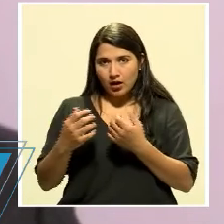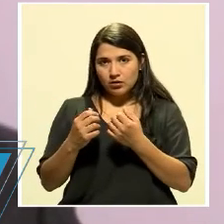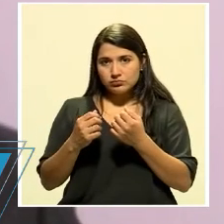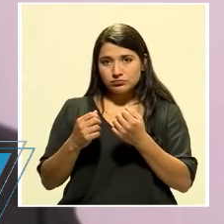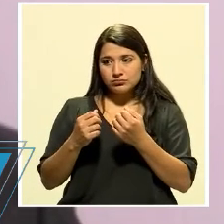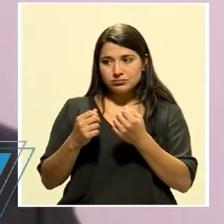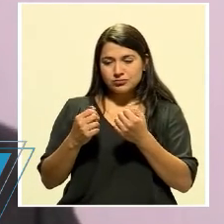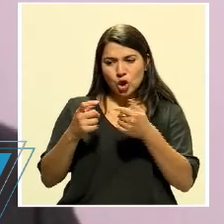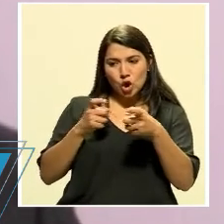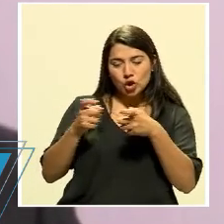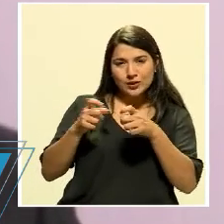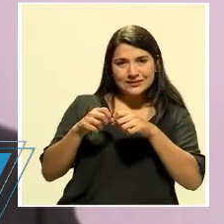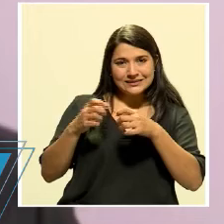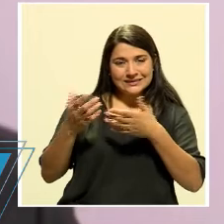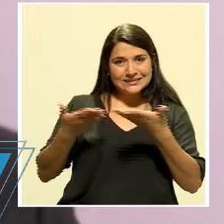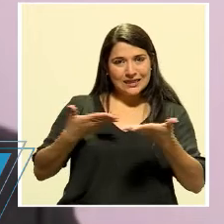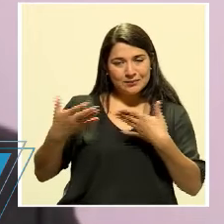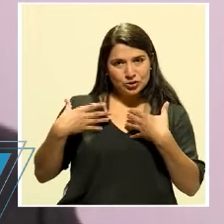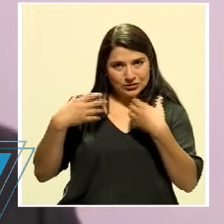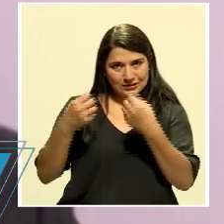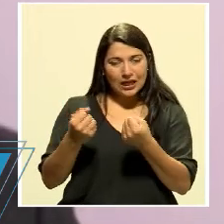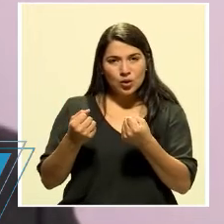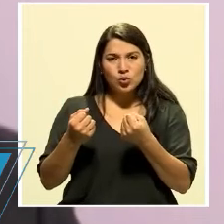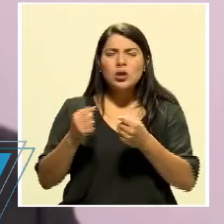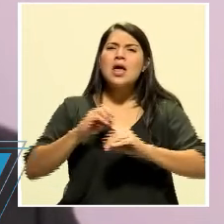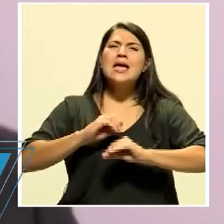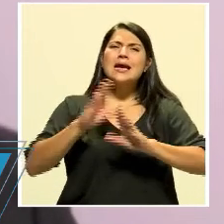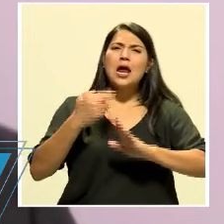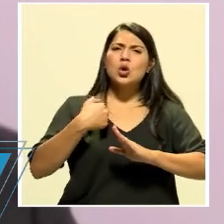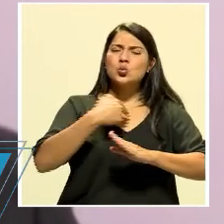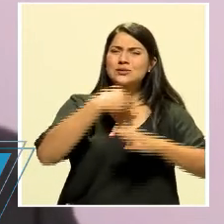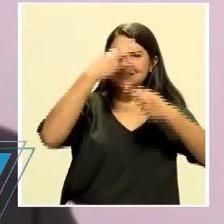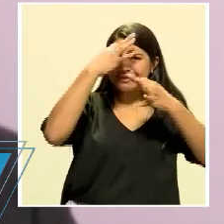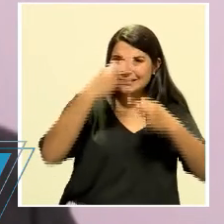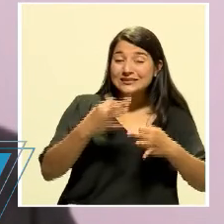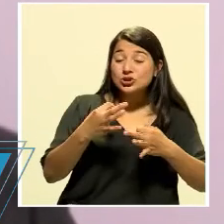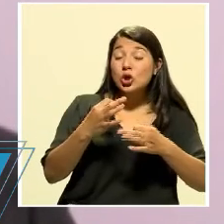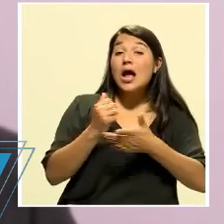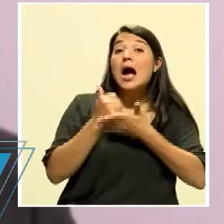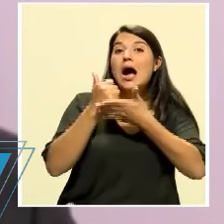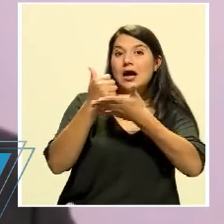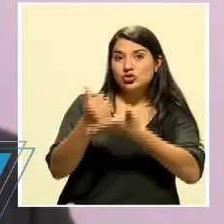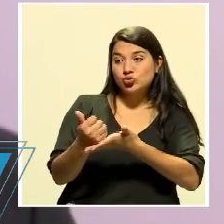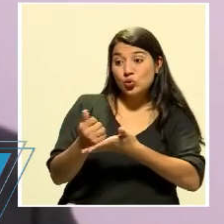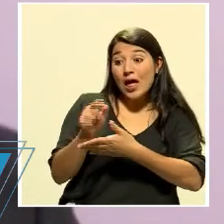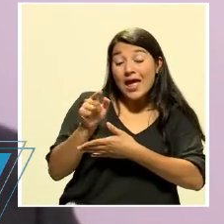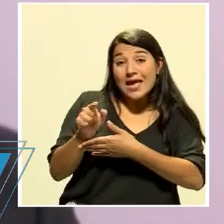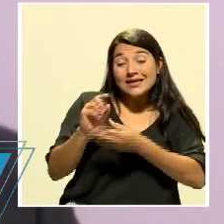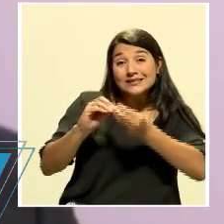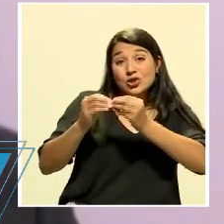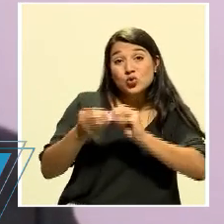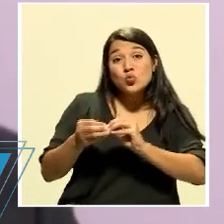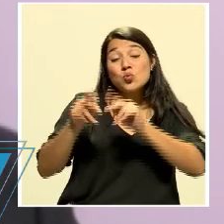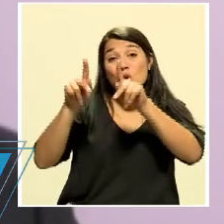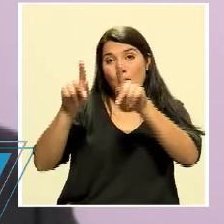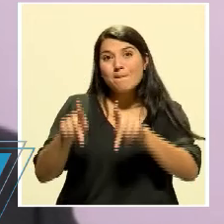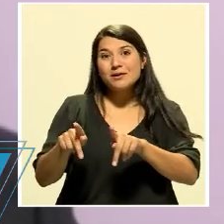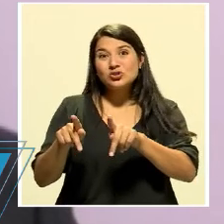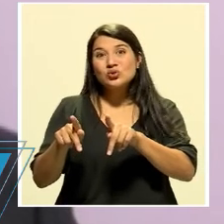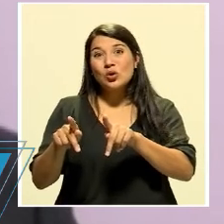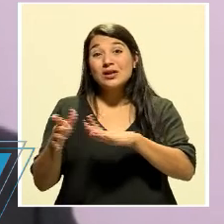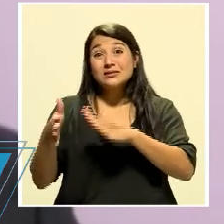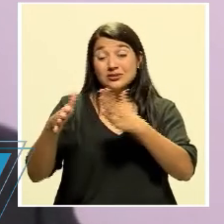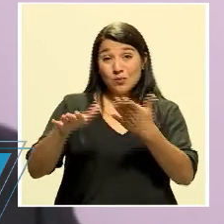logro. Y claro que las medidas que hemos tomado han evitado que esa cifra que usted indica que está pronta a llegar a, lamentablemente, 200